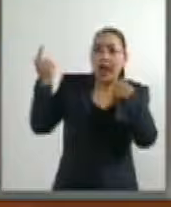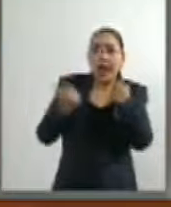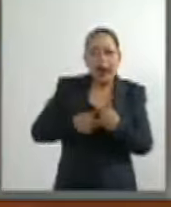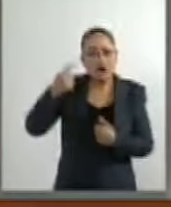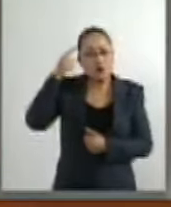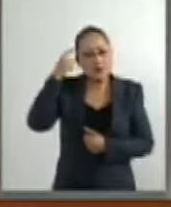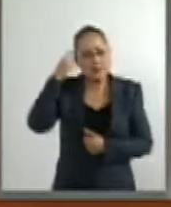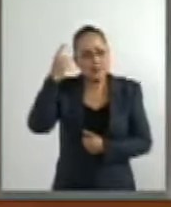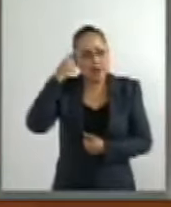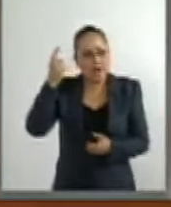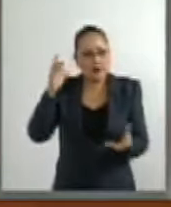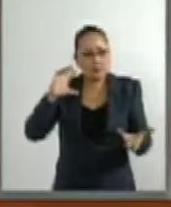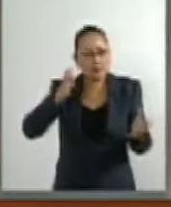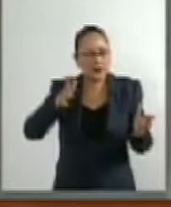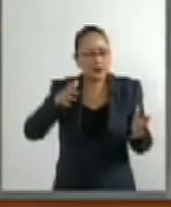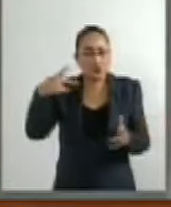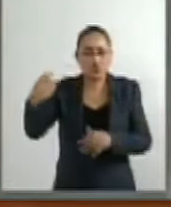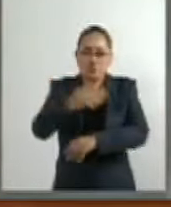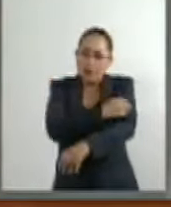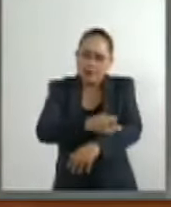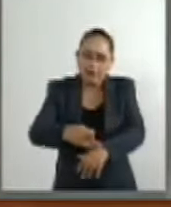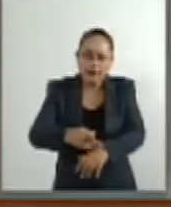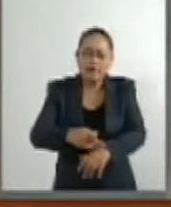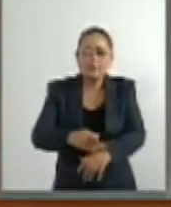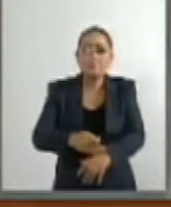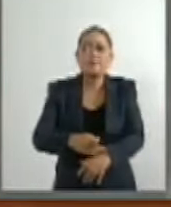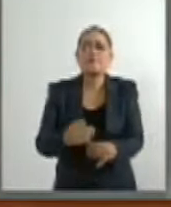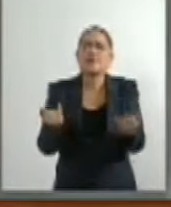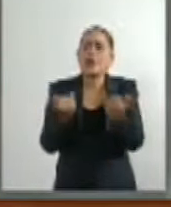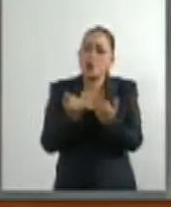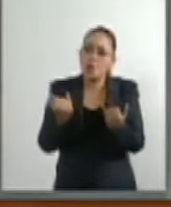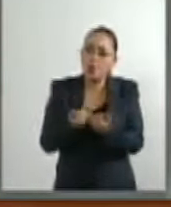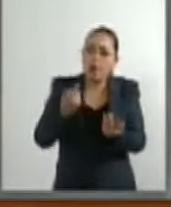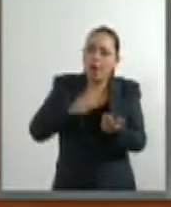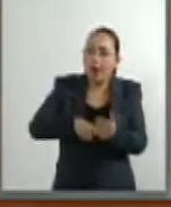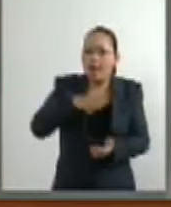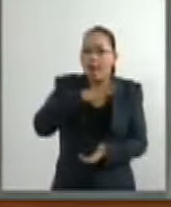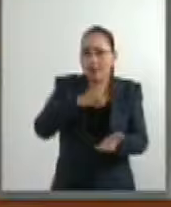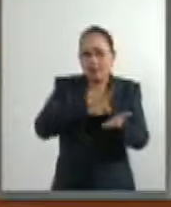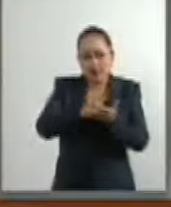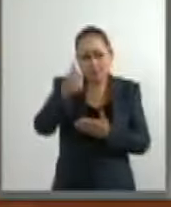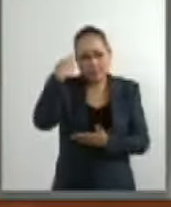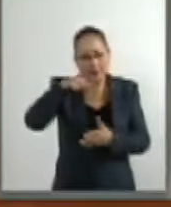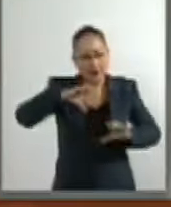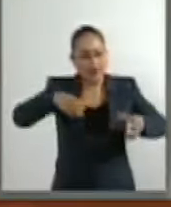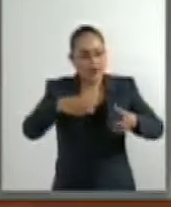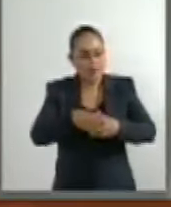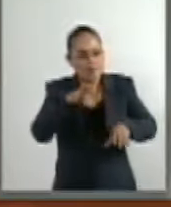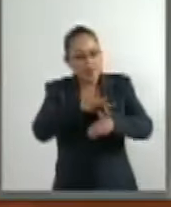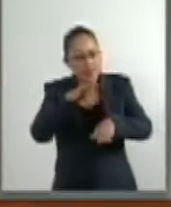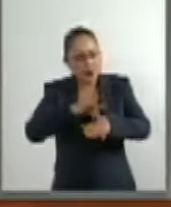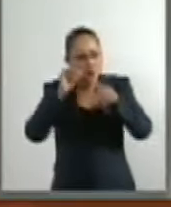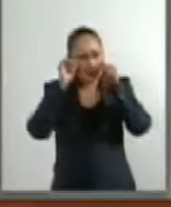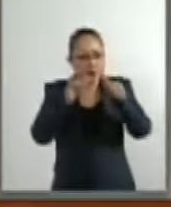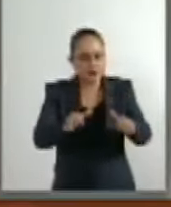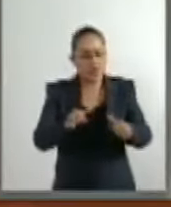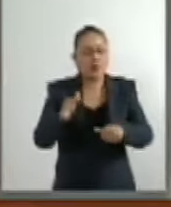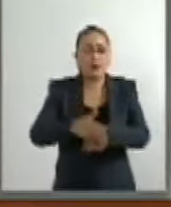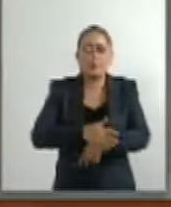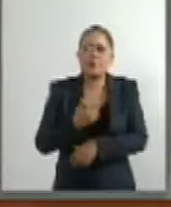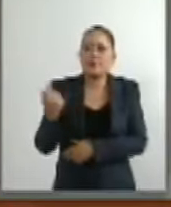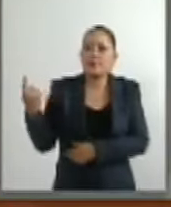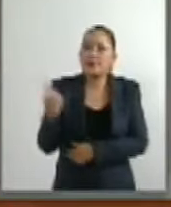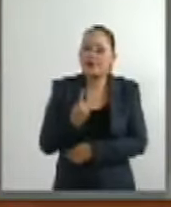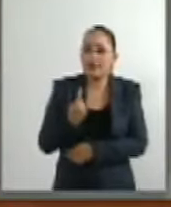mental y sus familiares tienen derecho a la asistencia social, ya que ellos